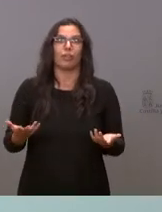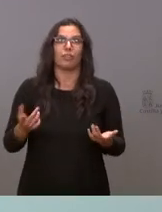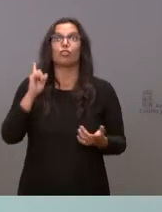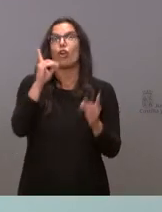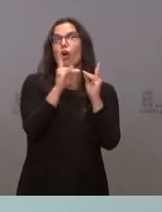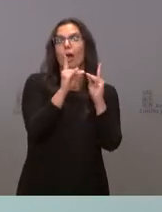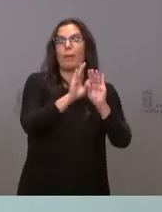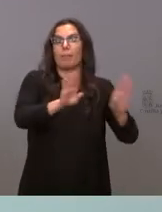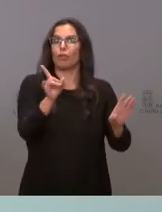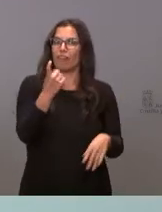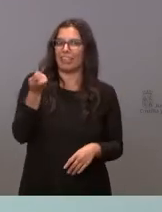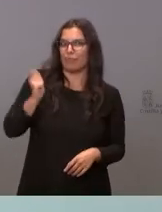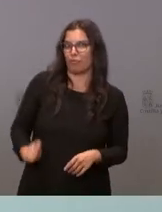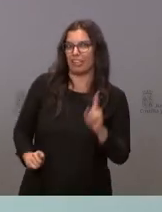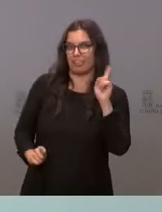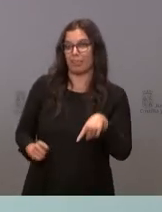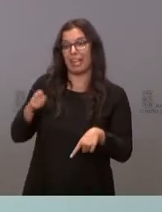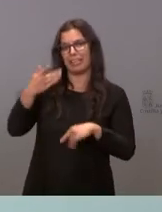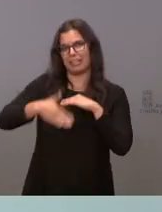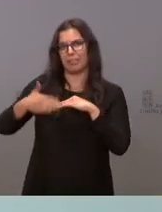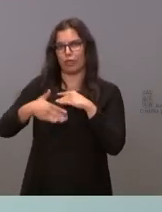camas. Es un asunto de personal y es donde tenemos la limitación.